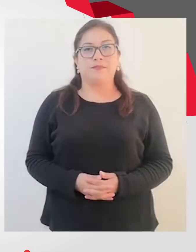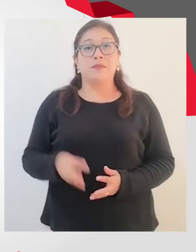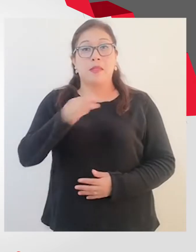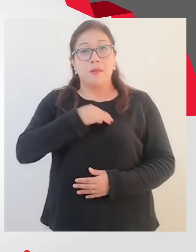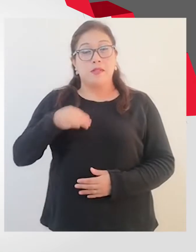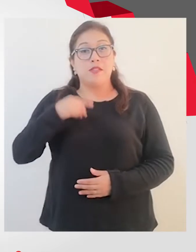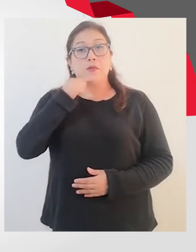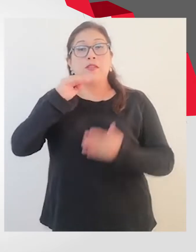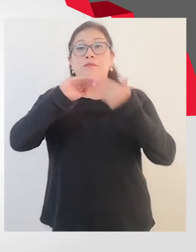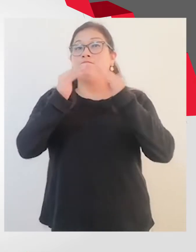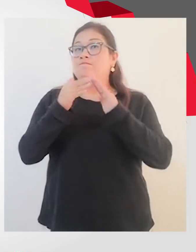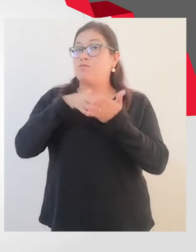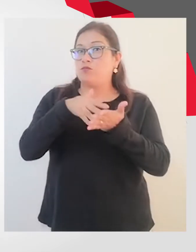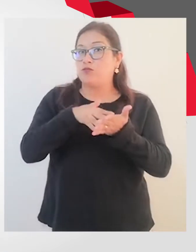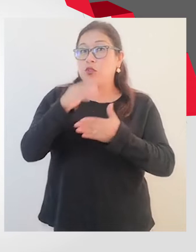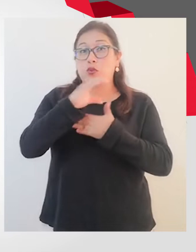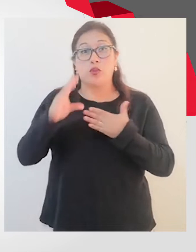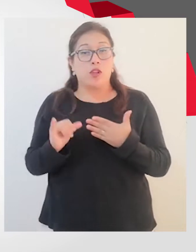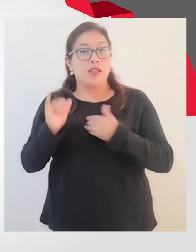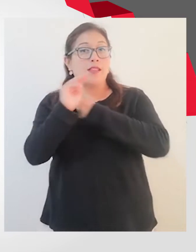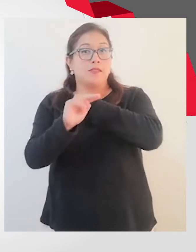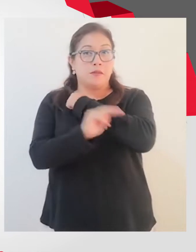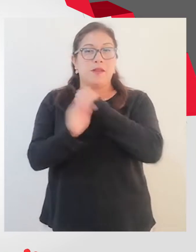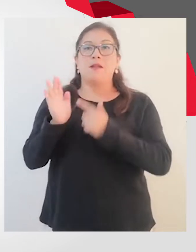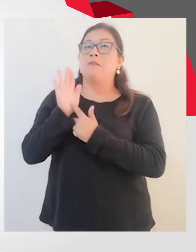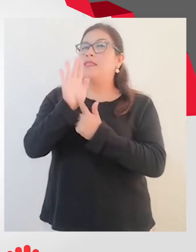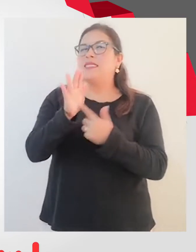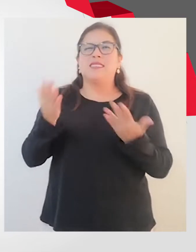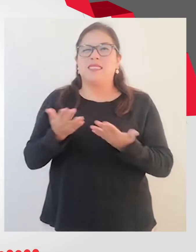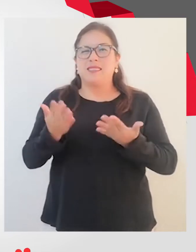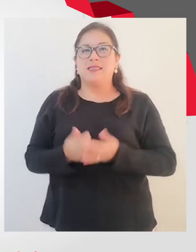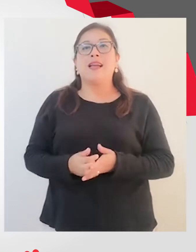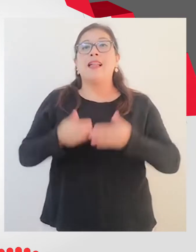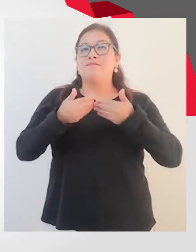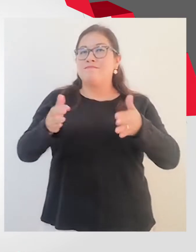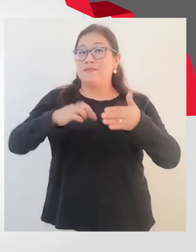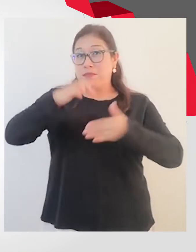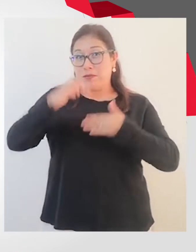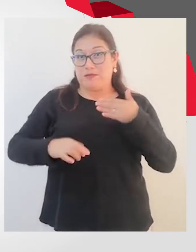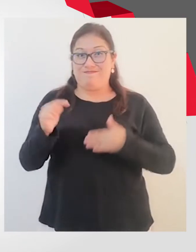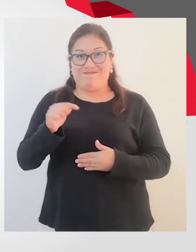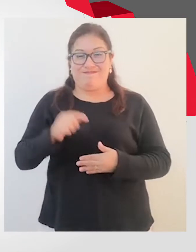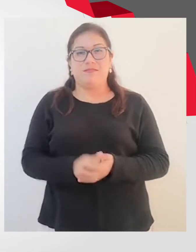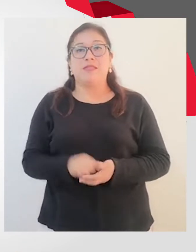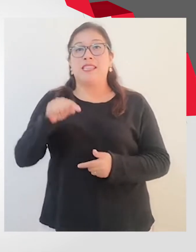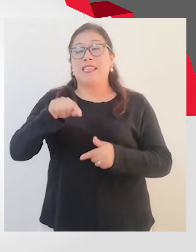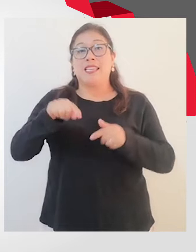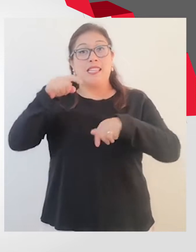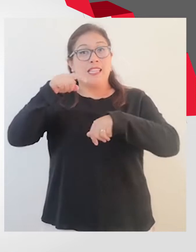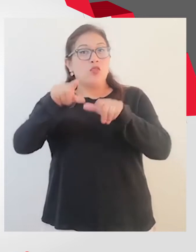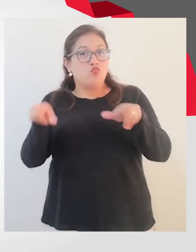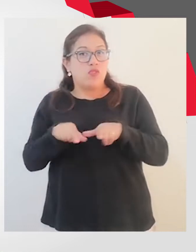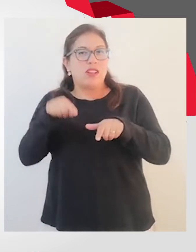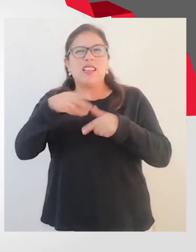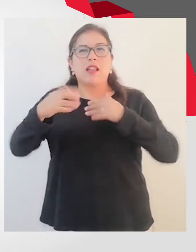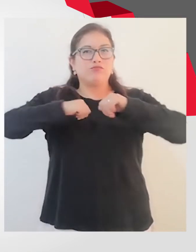El Ministerio de la Mujer y Poblaciones Vulnerables, Conadis, y Nacional, presentan Sin Barreras, un espacio